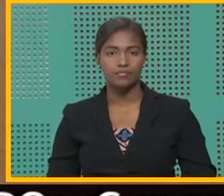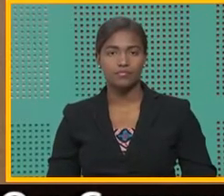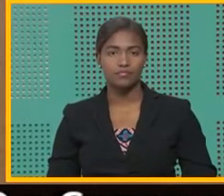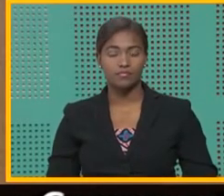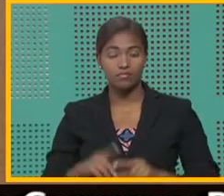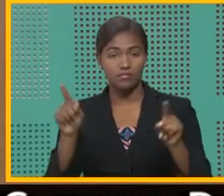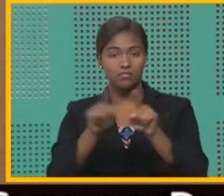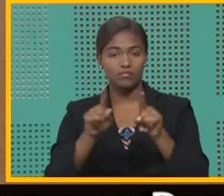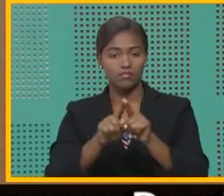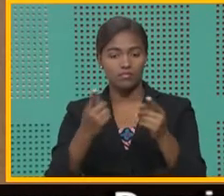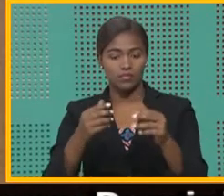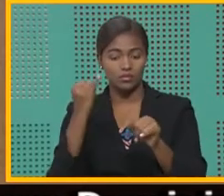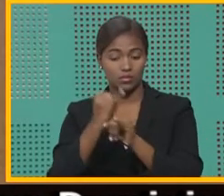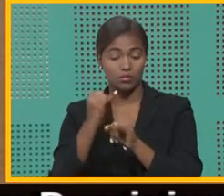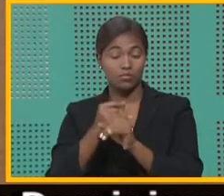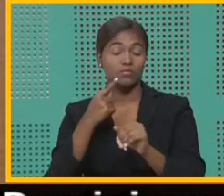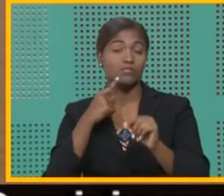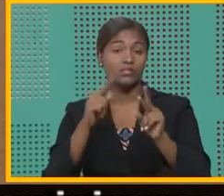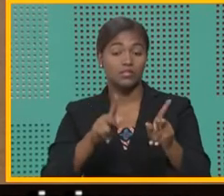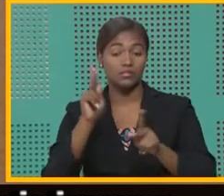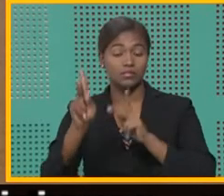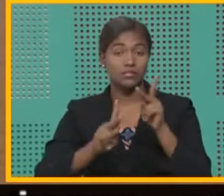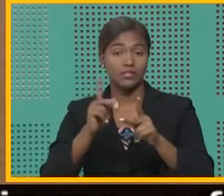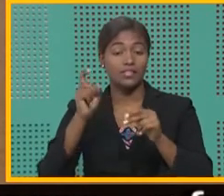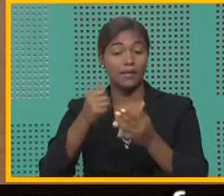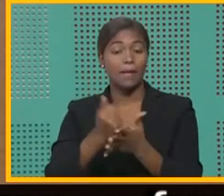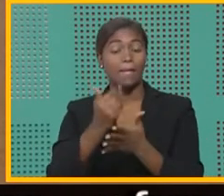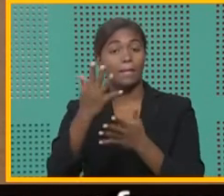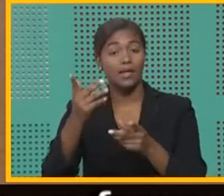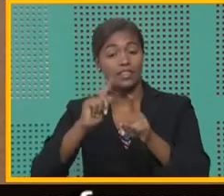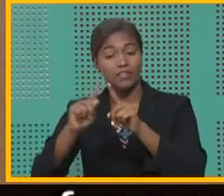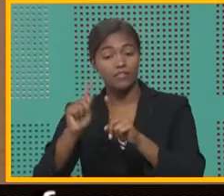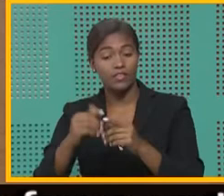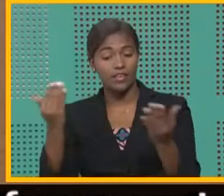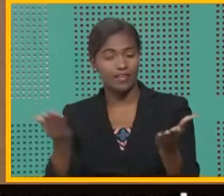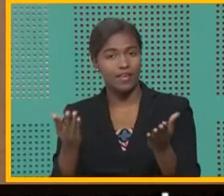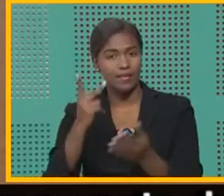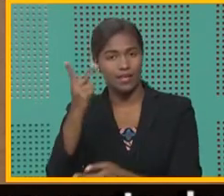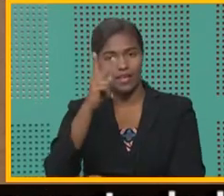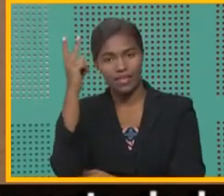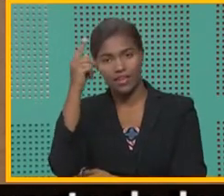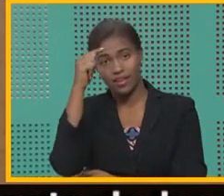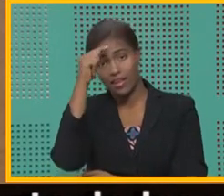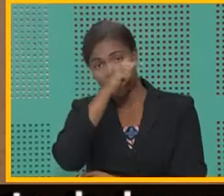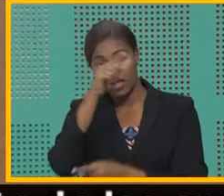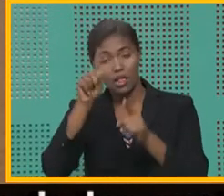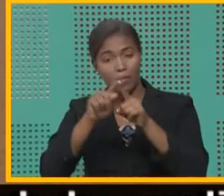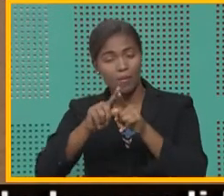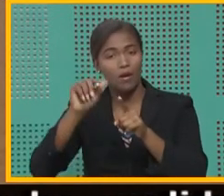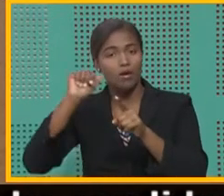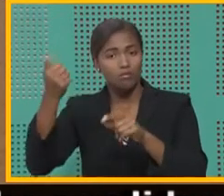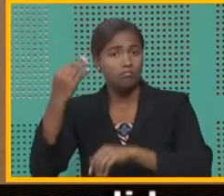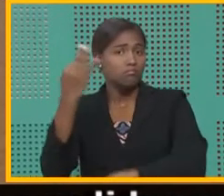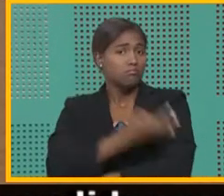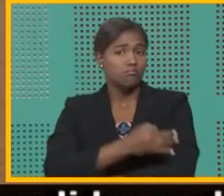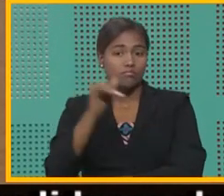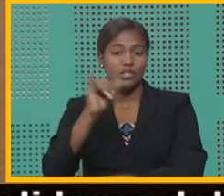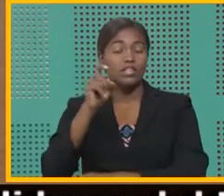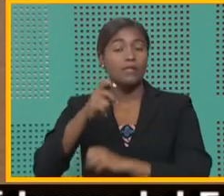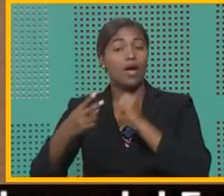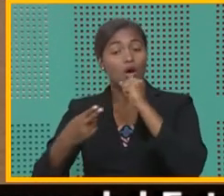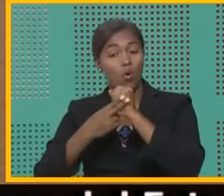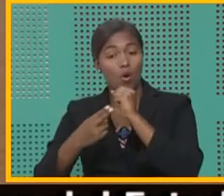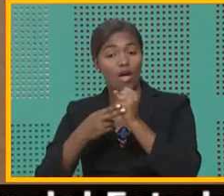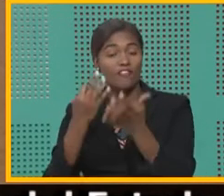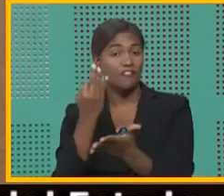Además, la institución recomendó a las personas que compren artículos este Viernes Negro, así como en cualquier otra fecha, guardar muy